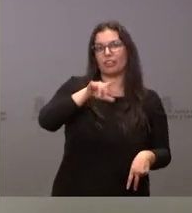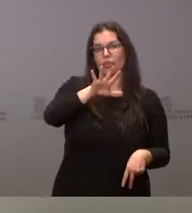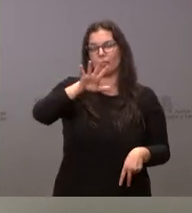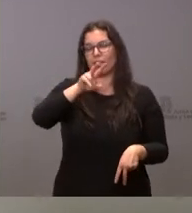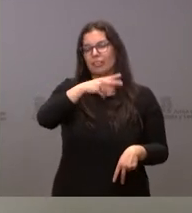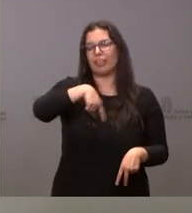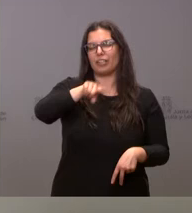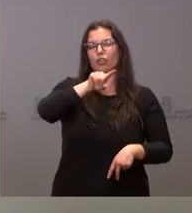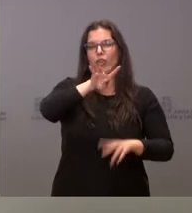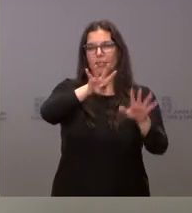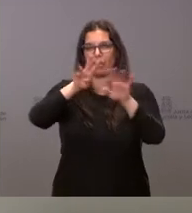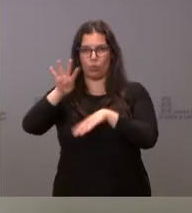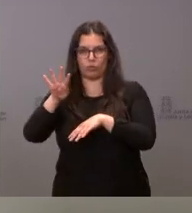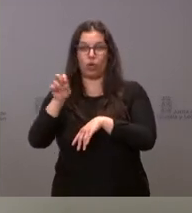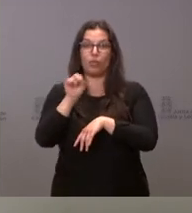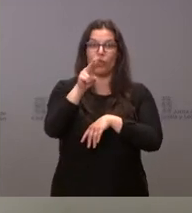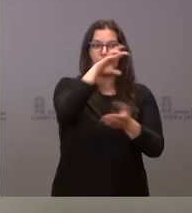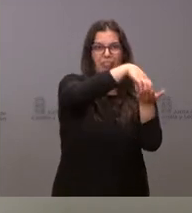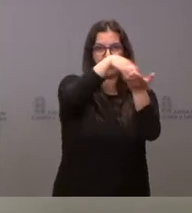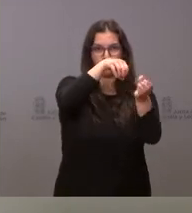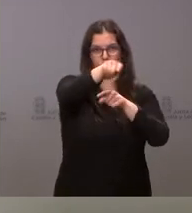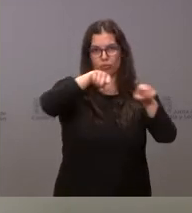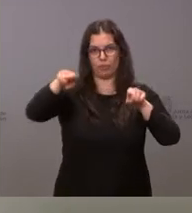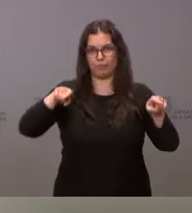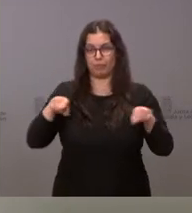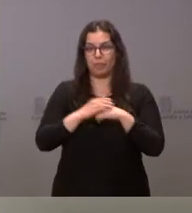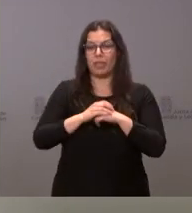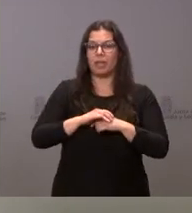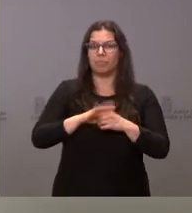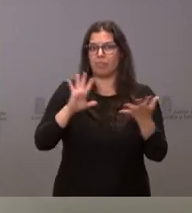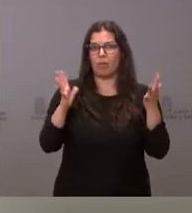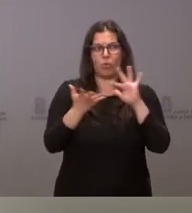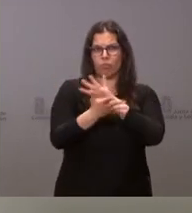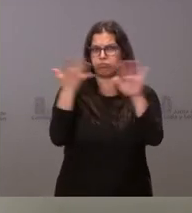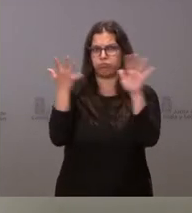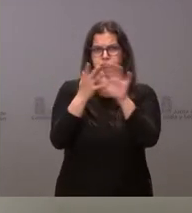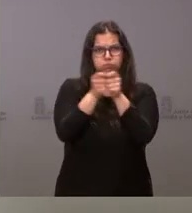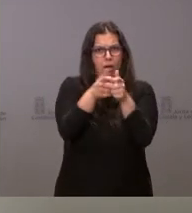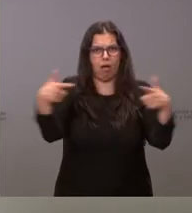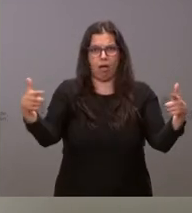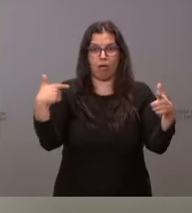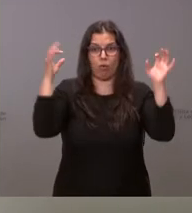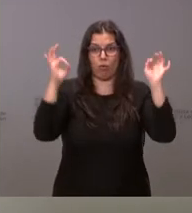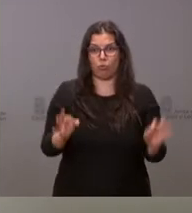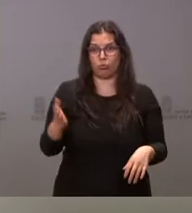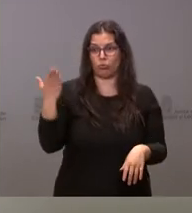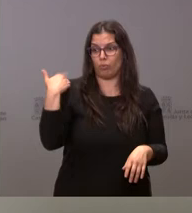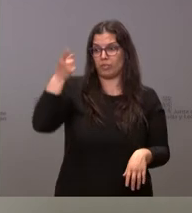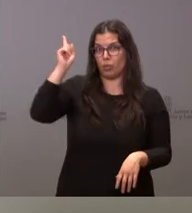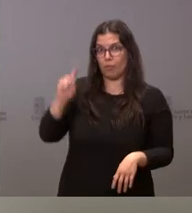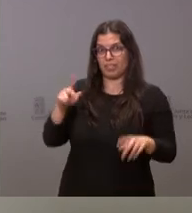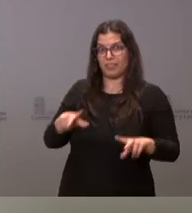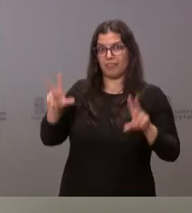en centros. La evolución ha sido muy rápida en relación con lo que teníamos justo al finalizar el mes pasado.